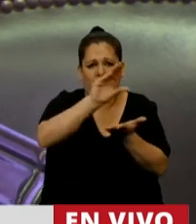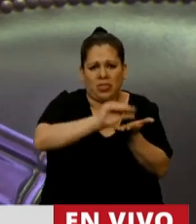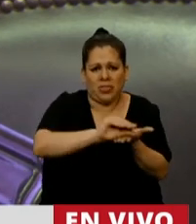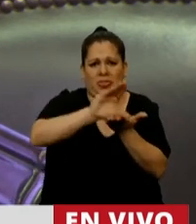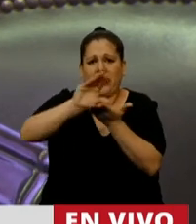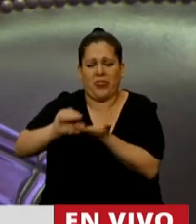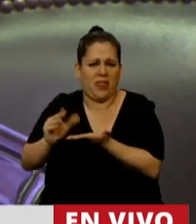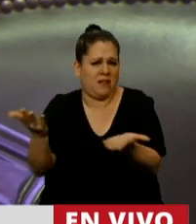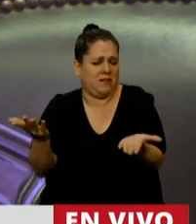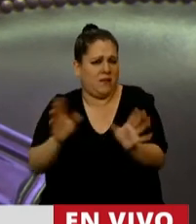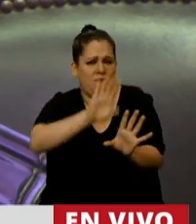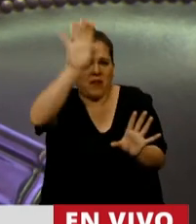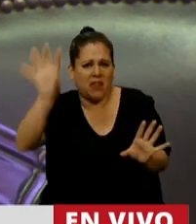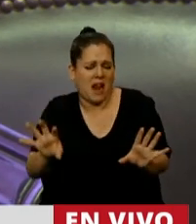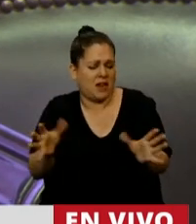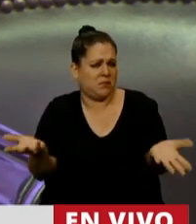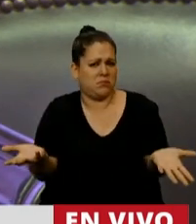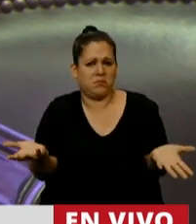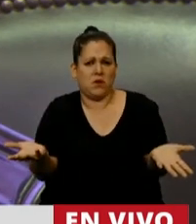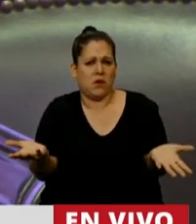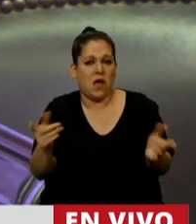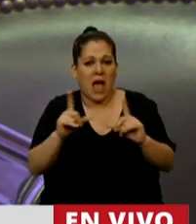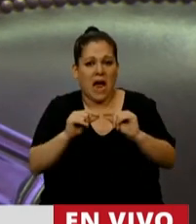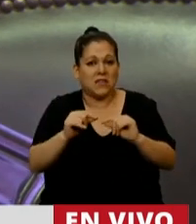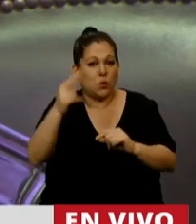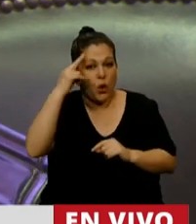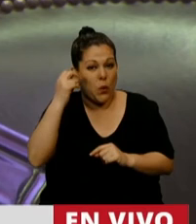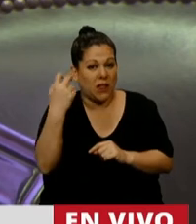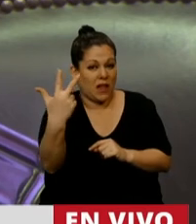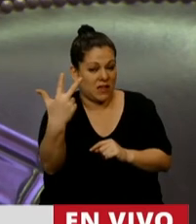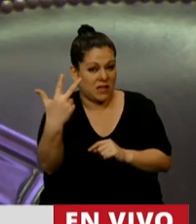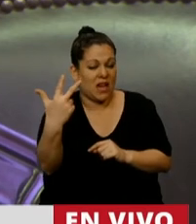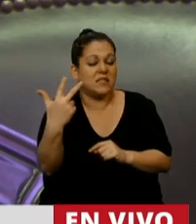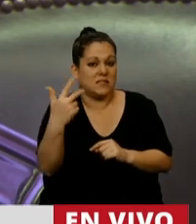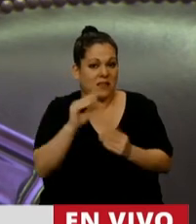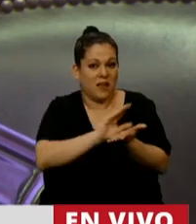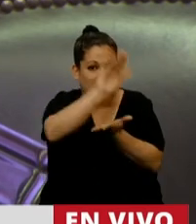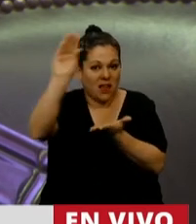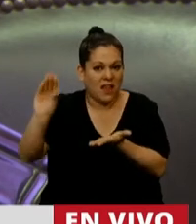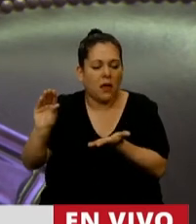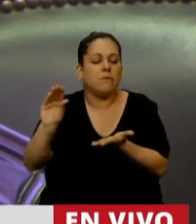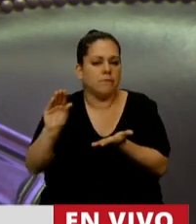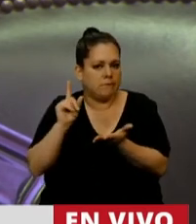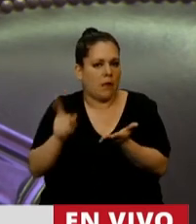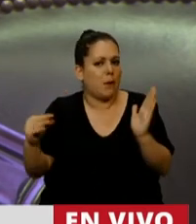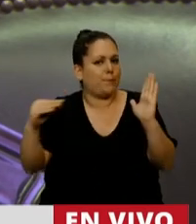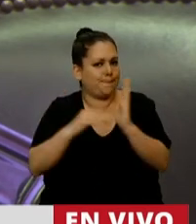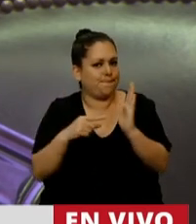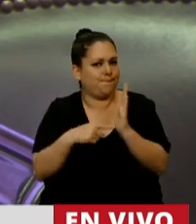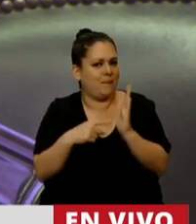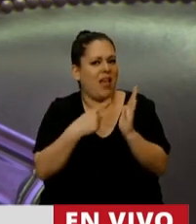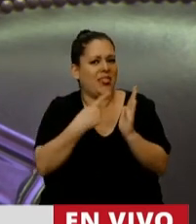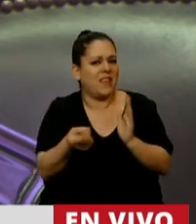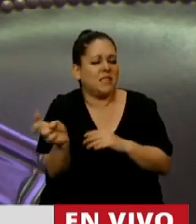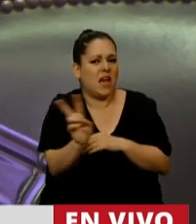en contra del federalismo, que inclusive en el artículo 93, esta discrecionalidad también está plasmada en la